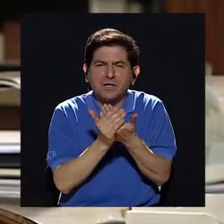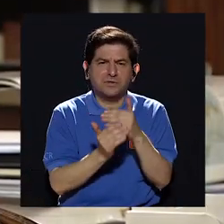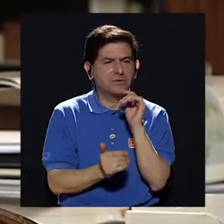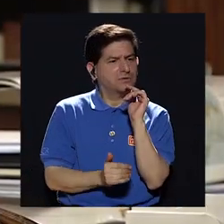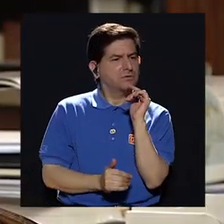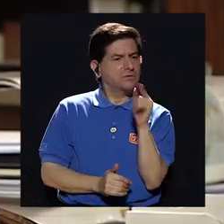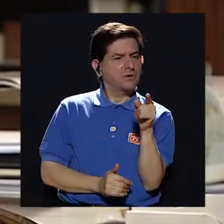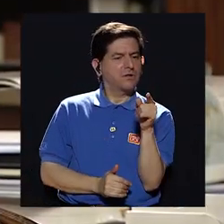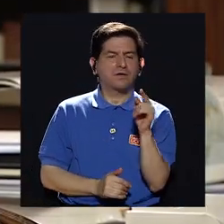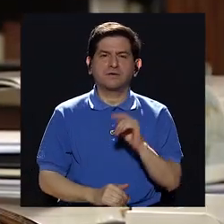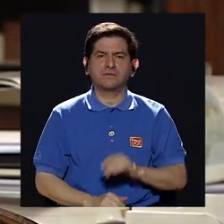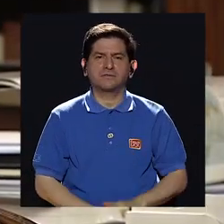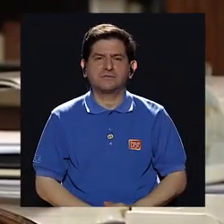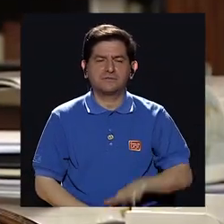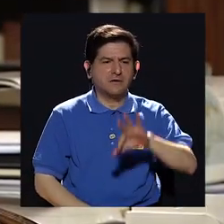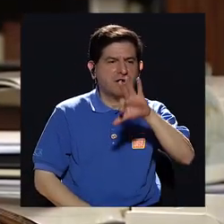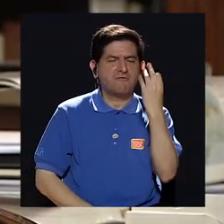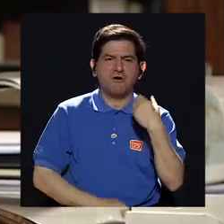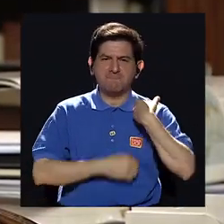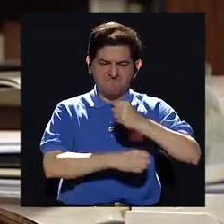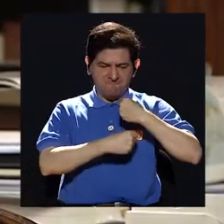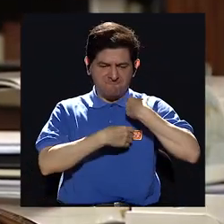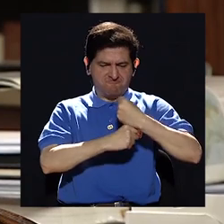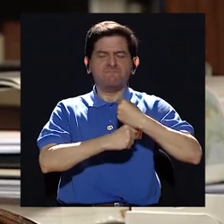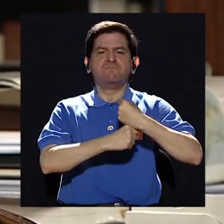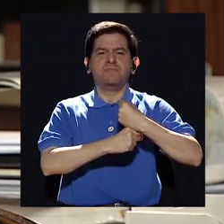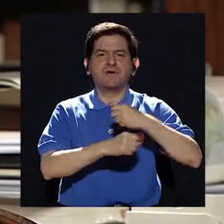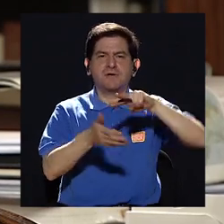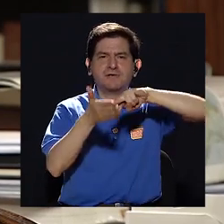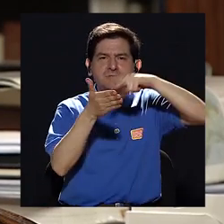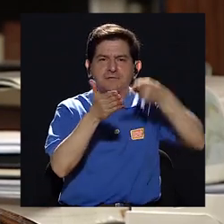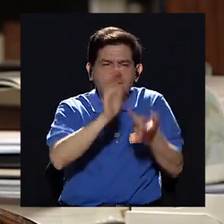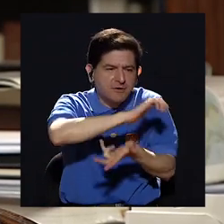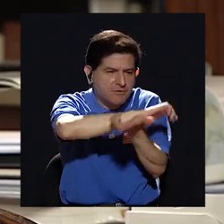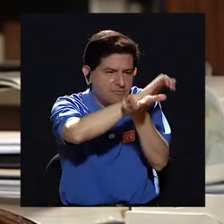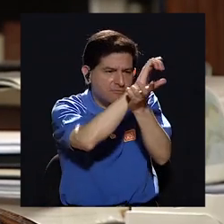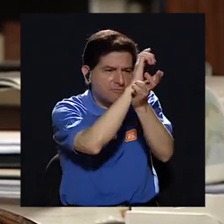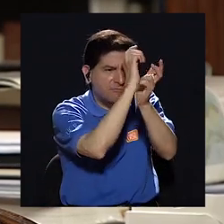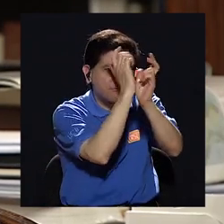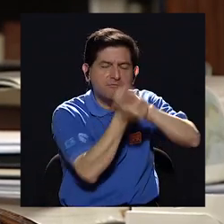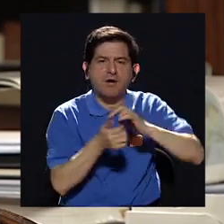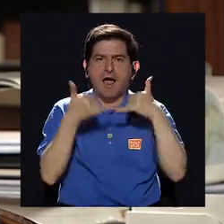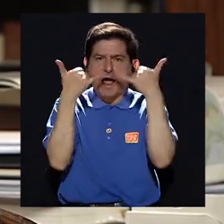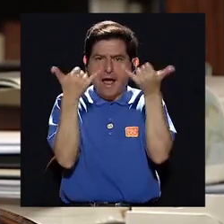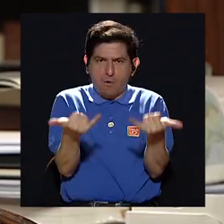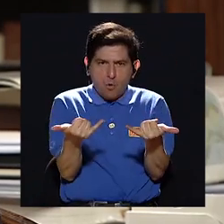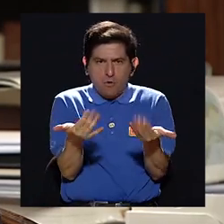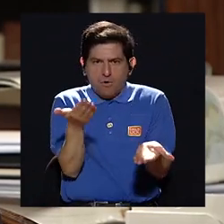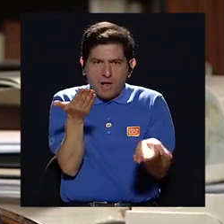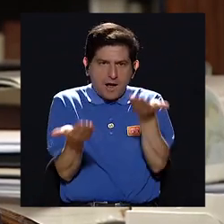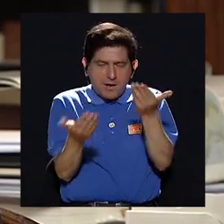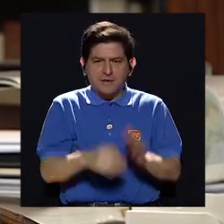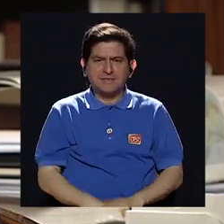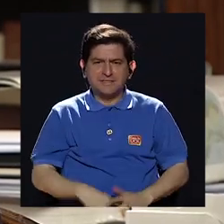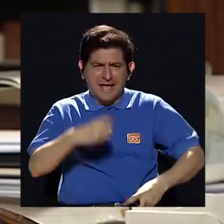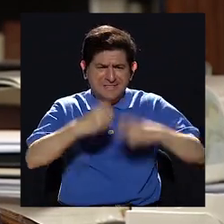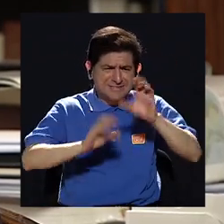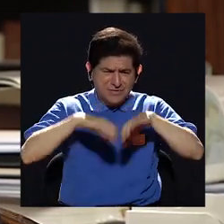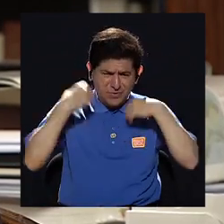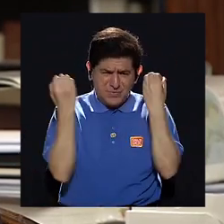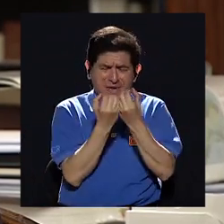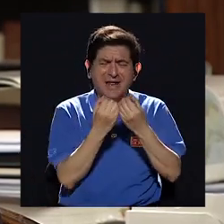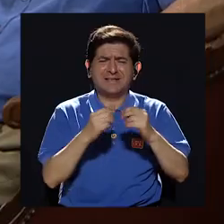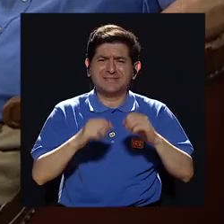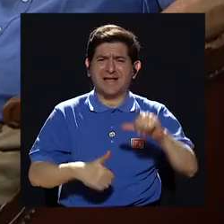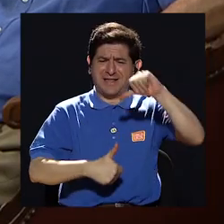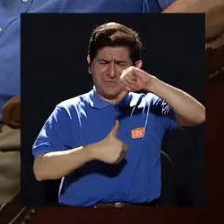forma militar se transformó y hoy es en mucho el crimen organizado